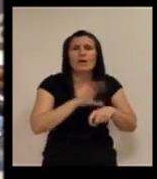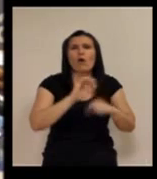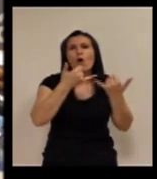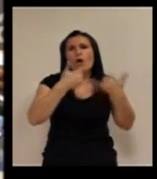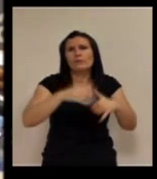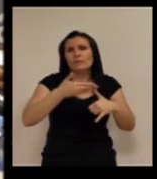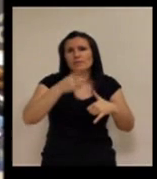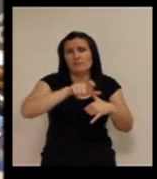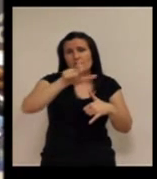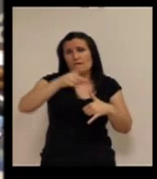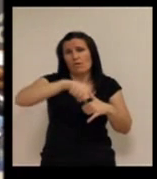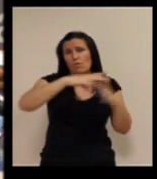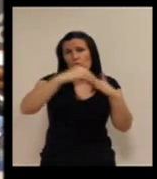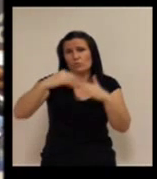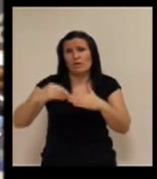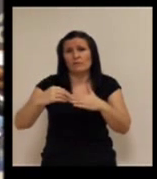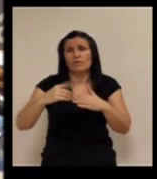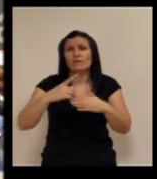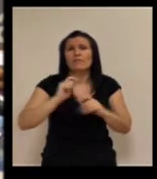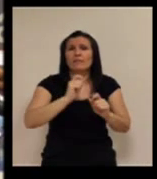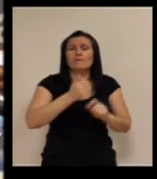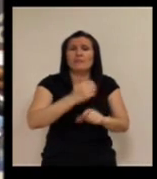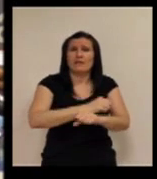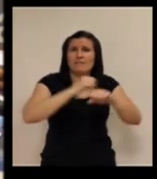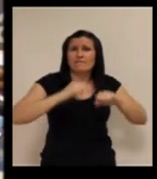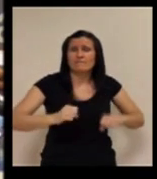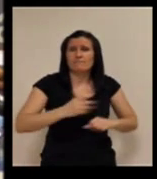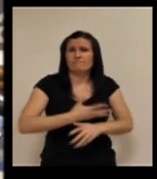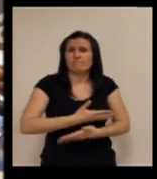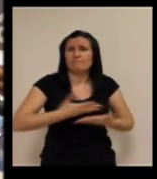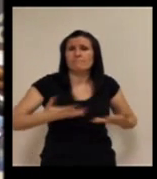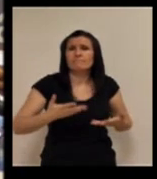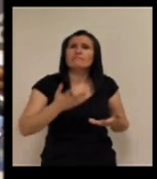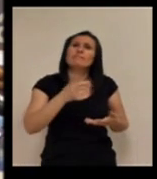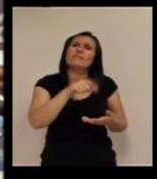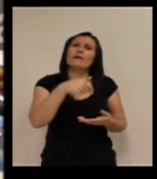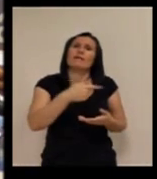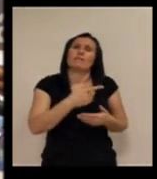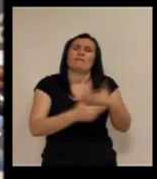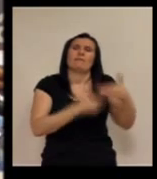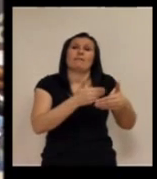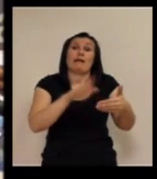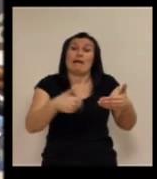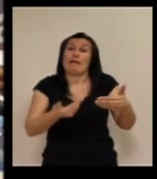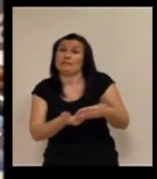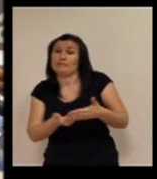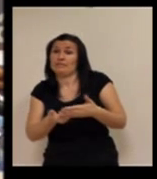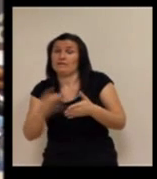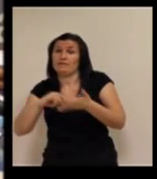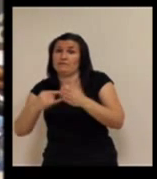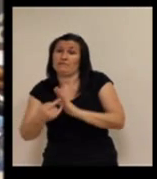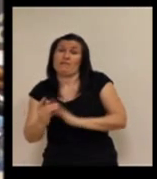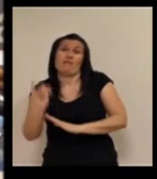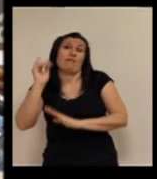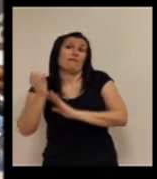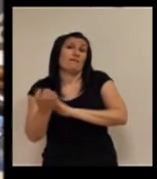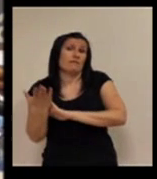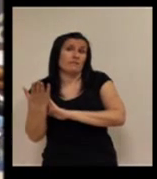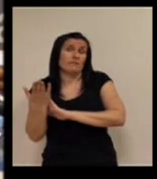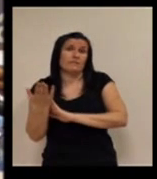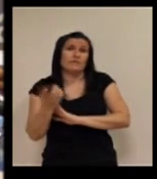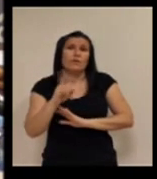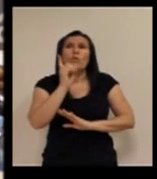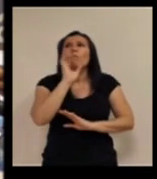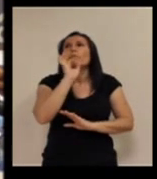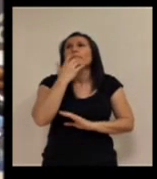importantes para el usuario y que tenemos que afianzarlos y potenciarlos mucho más mientras que esa tecnología llega. Bueno, pues incluso